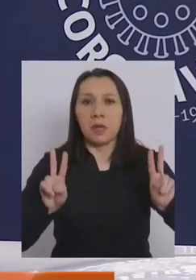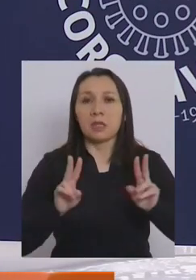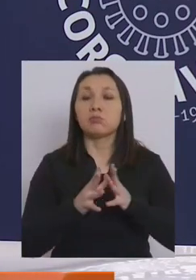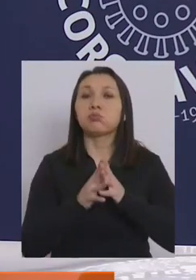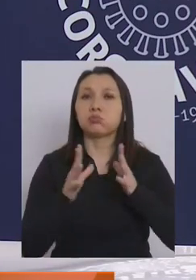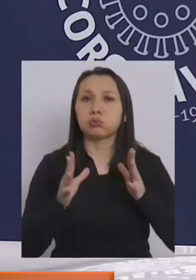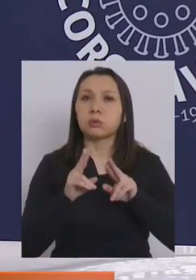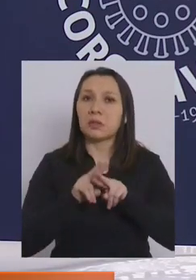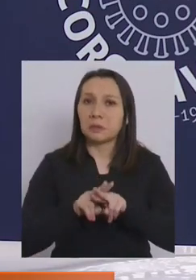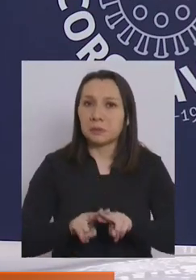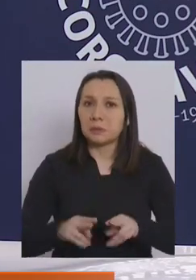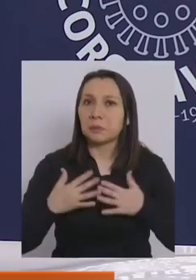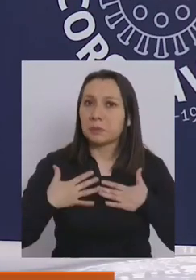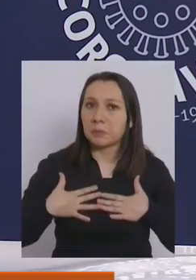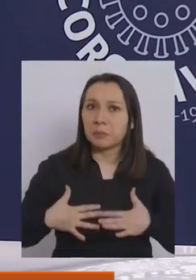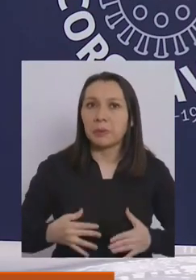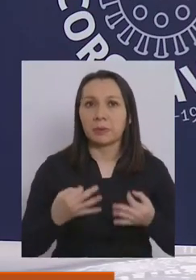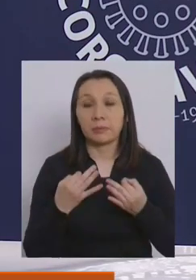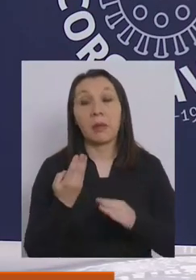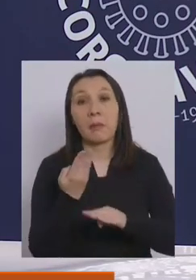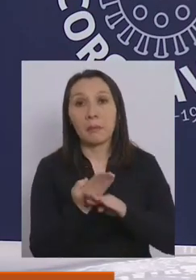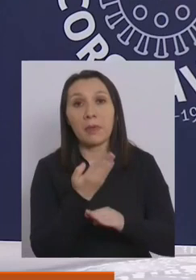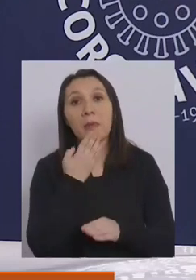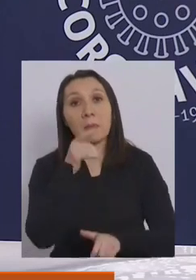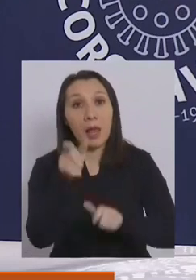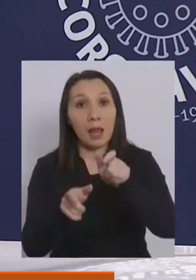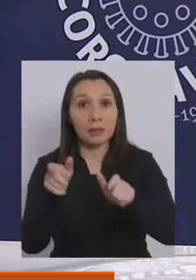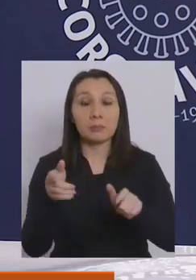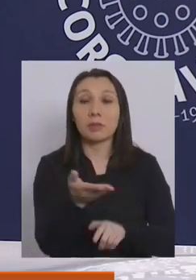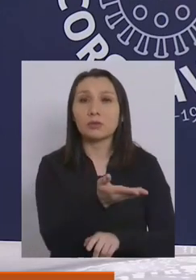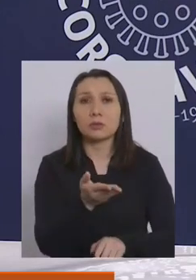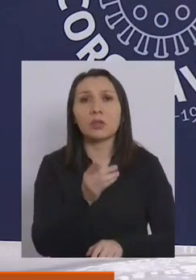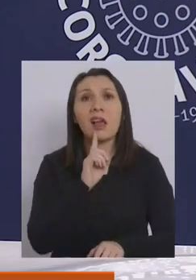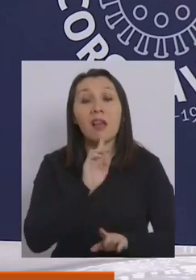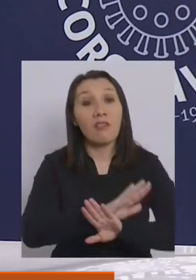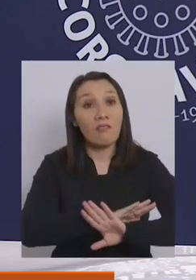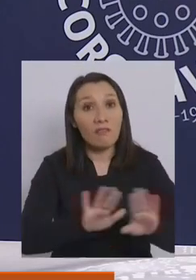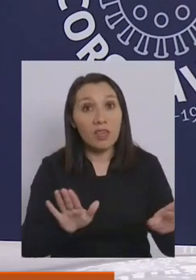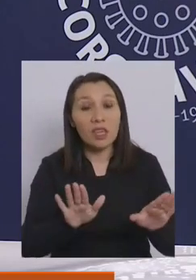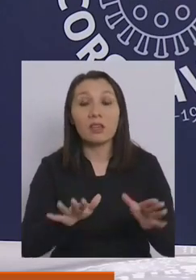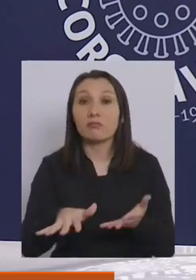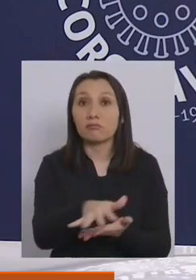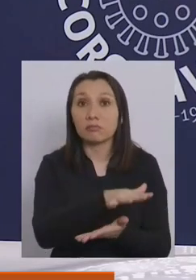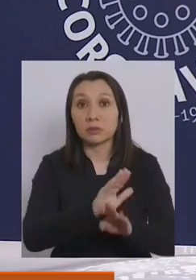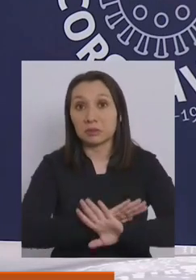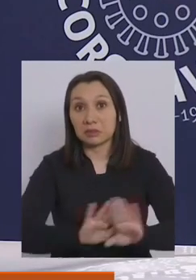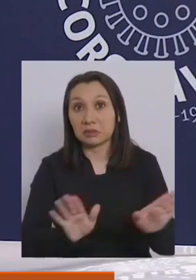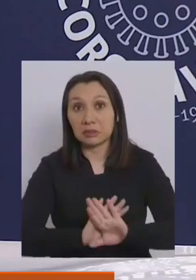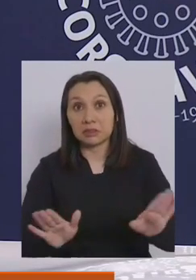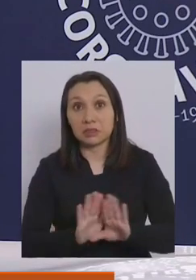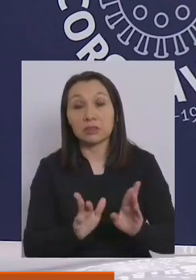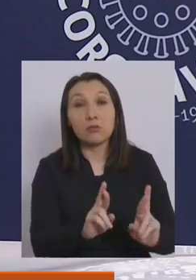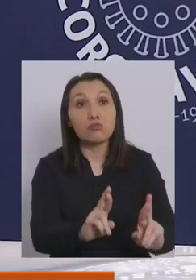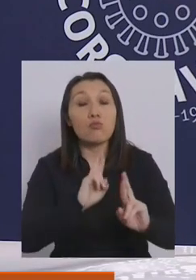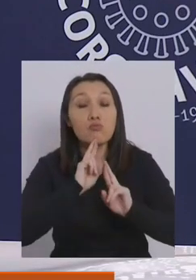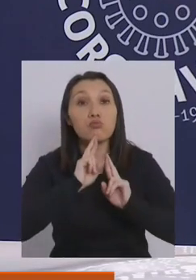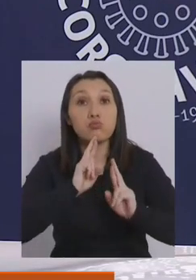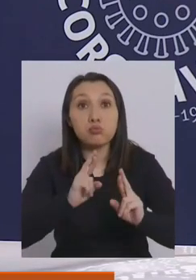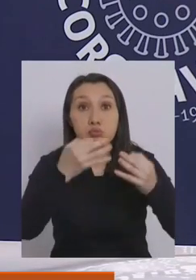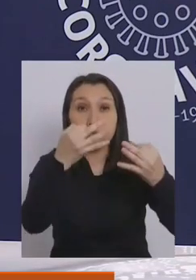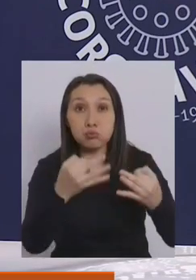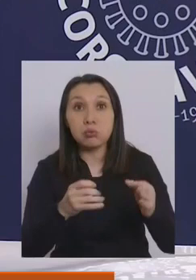mucha, mucha serenidad. También le pedimos a las personas, posterior a la situación, una vez que tengamos los resultados,